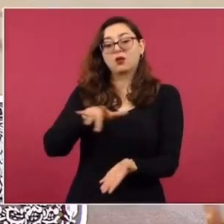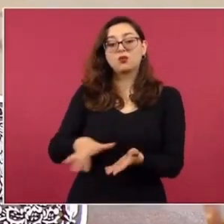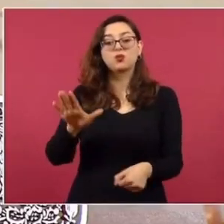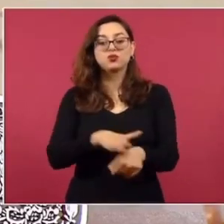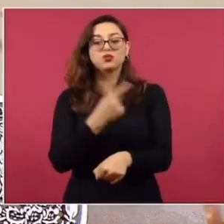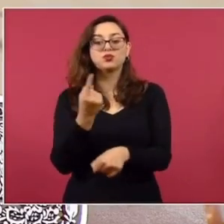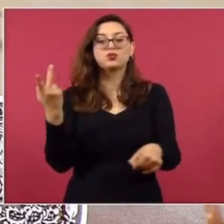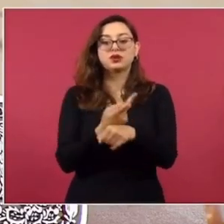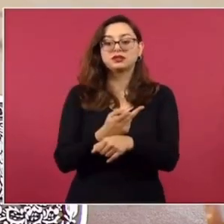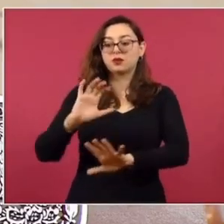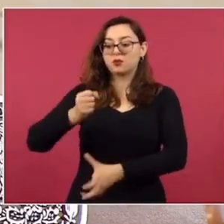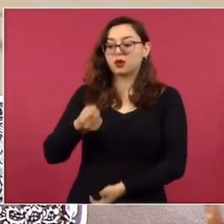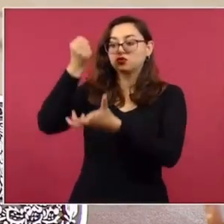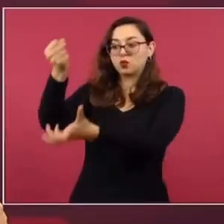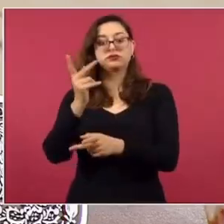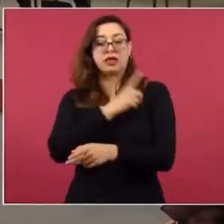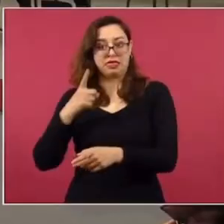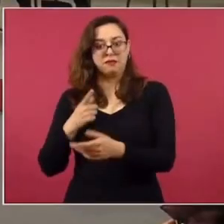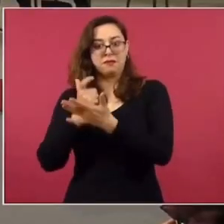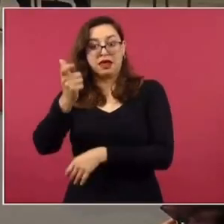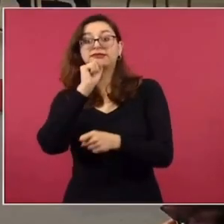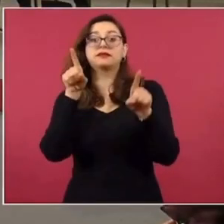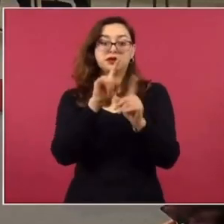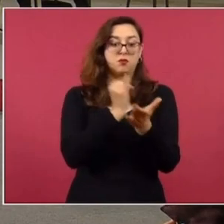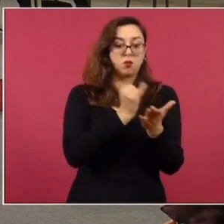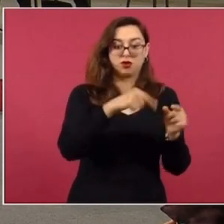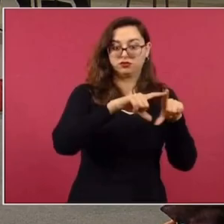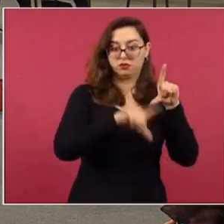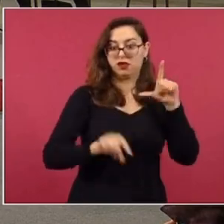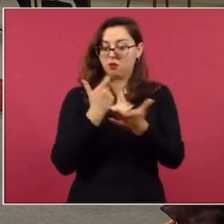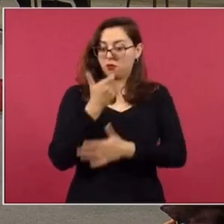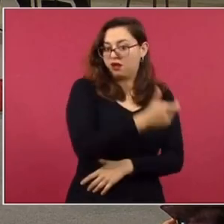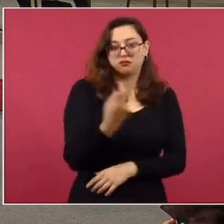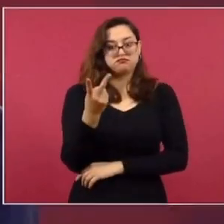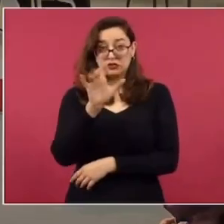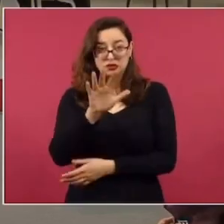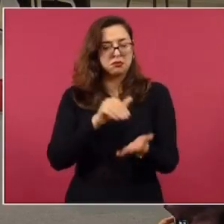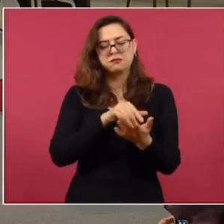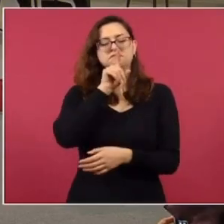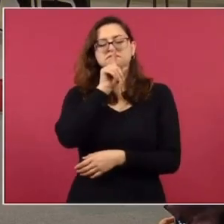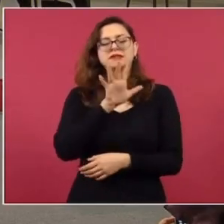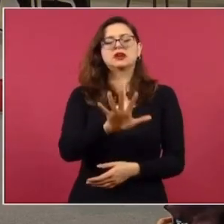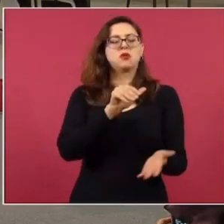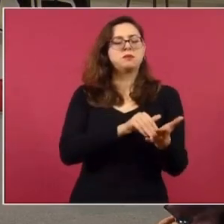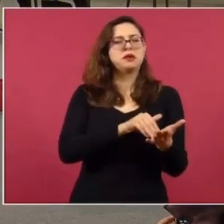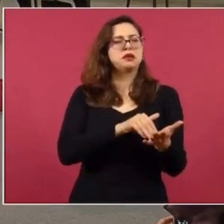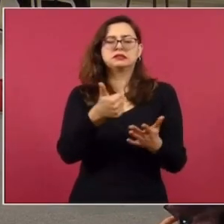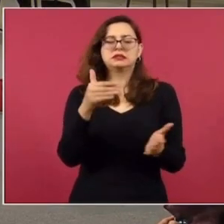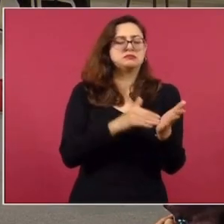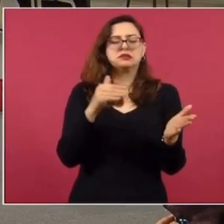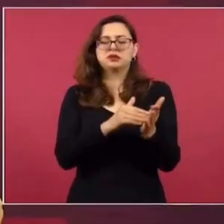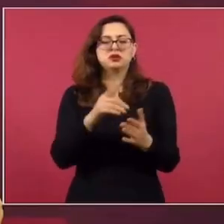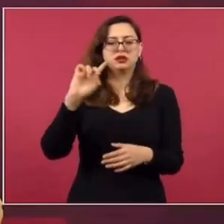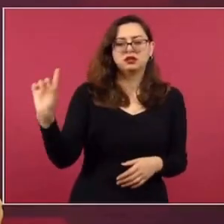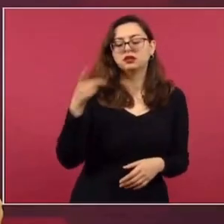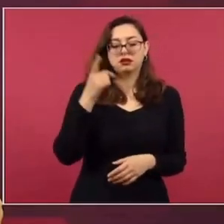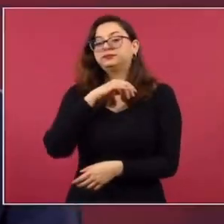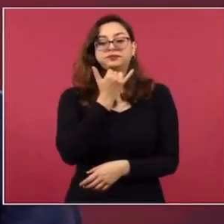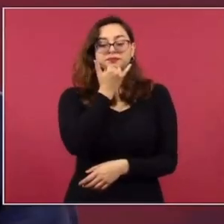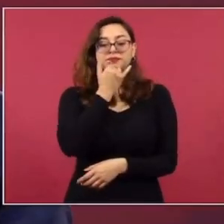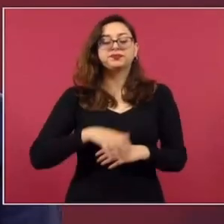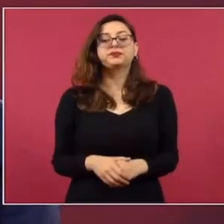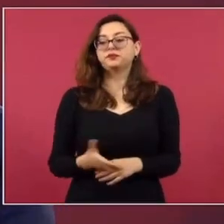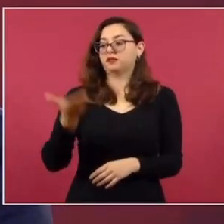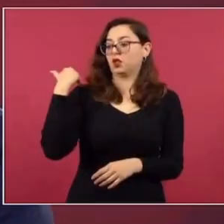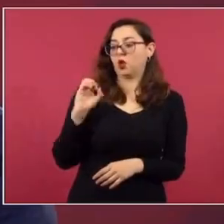deuda no está contemplado dentro del presupuesto, son fuera del presupuesto. De manera que en este año tenemos vencimiento, 5 mil 500, 6 mil millones de dólares en estos tres primeros